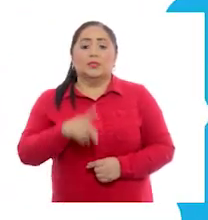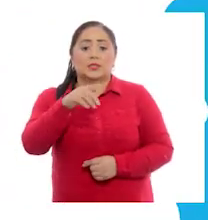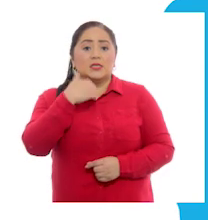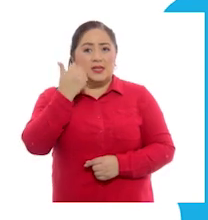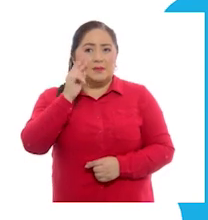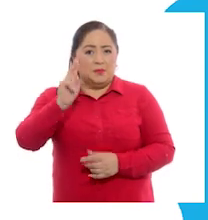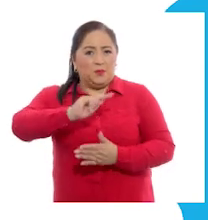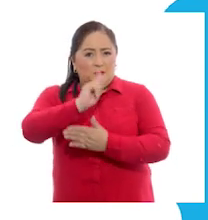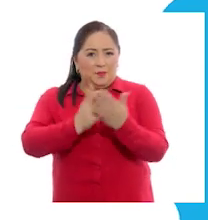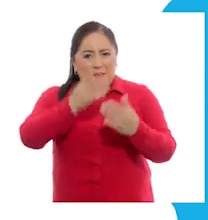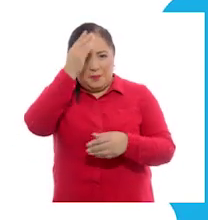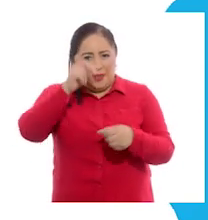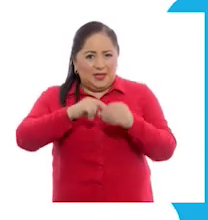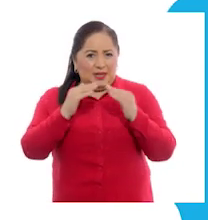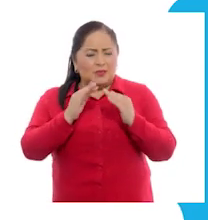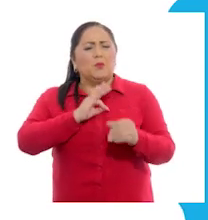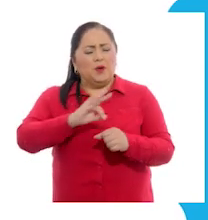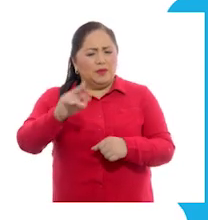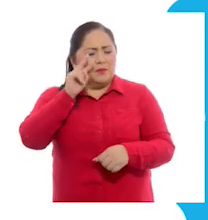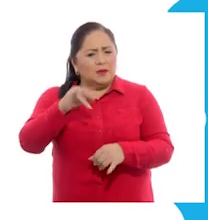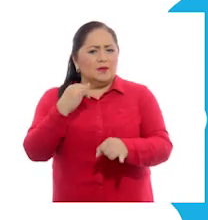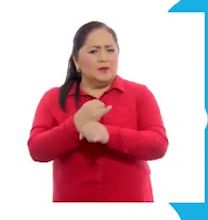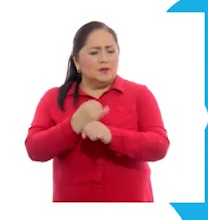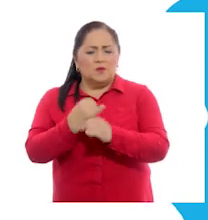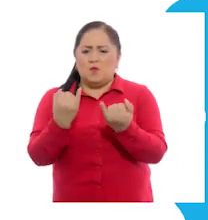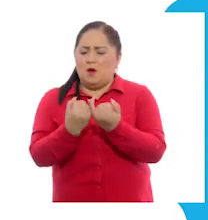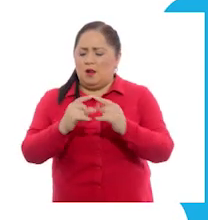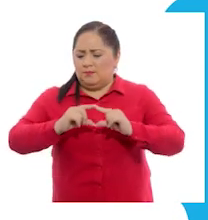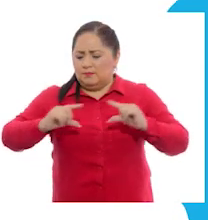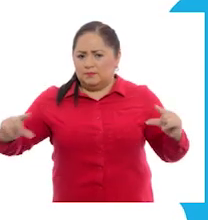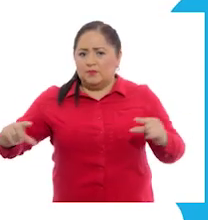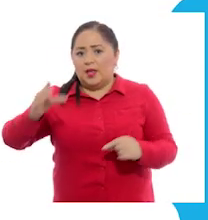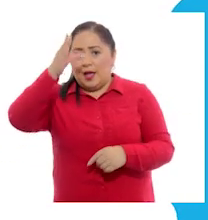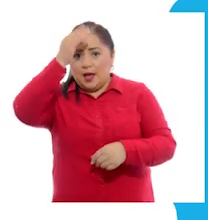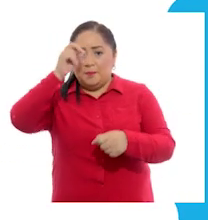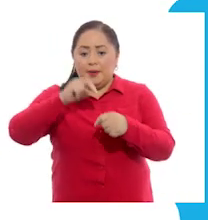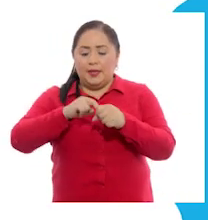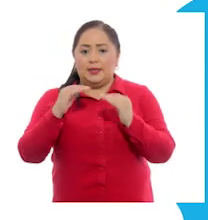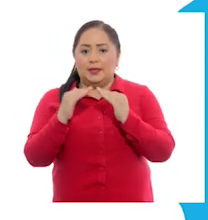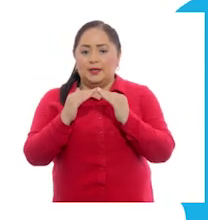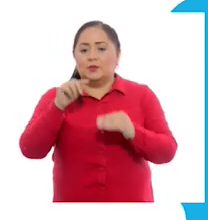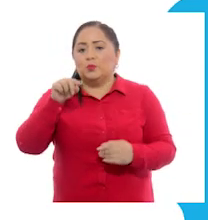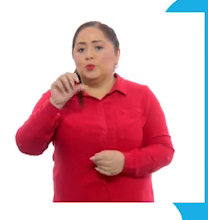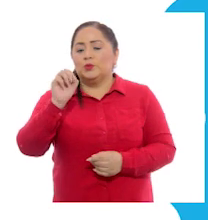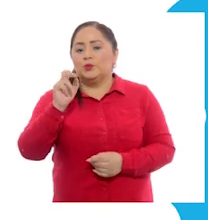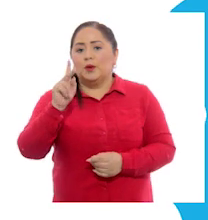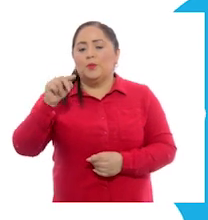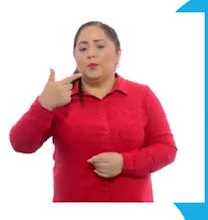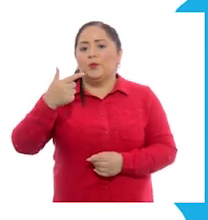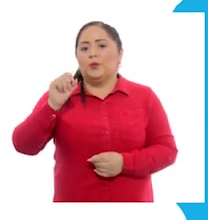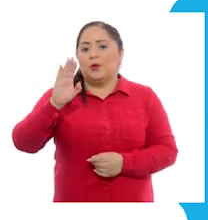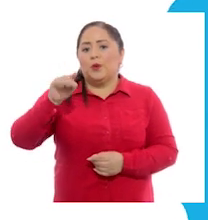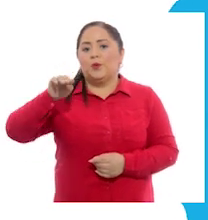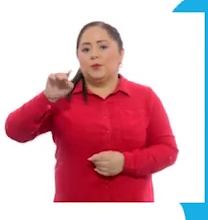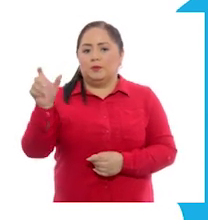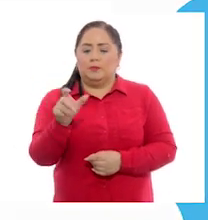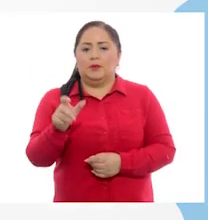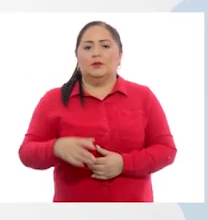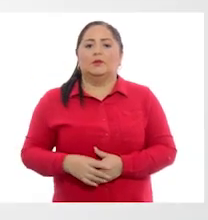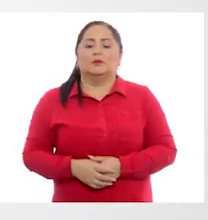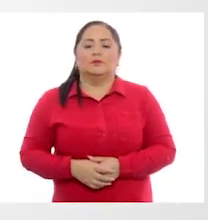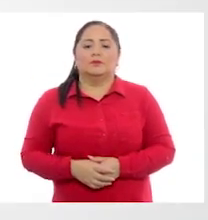Si quieres volver a ver los programas de Aprende en Casa 3, los puedes encontrar en la siguiente liga. Aprende en Casa.cep.gov